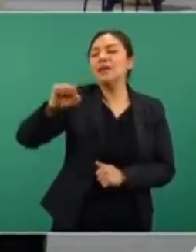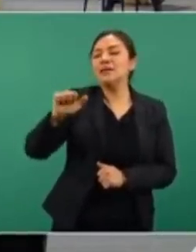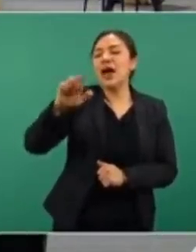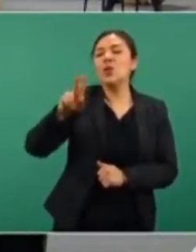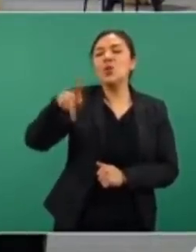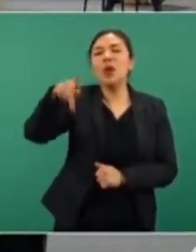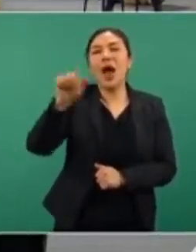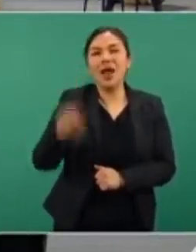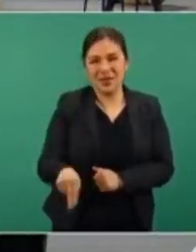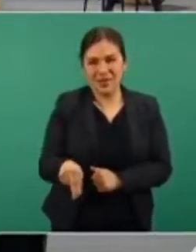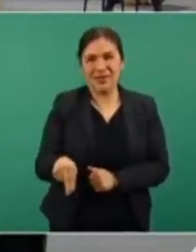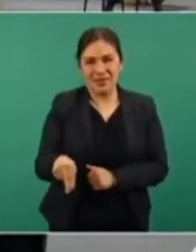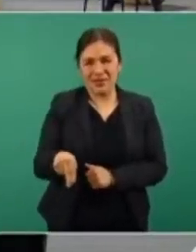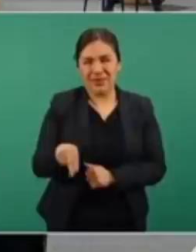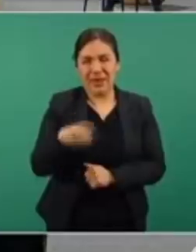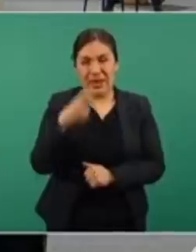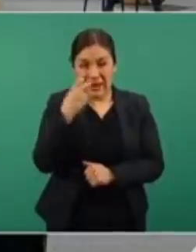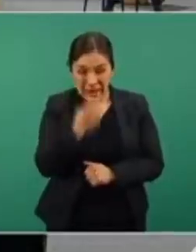este